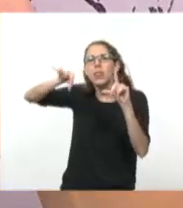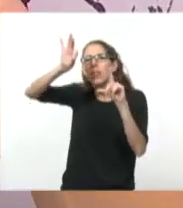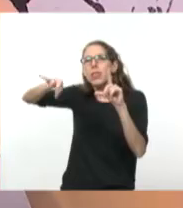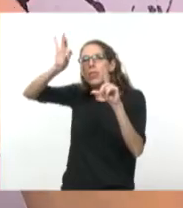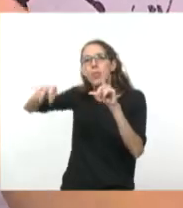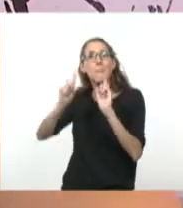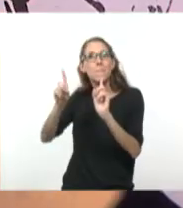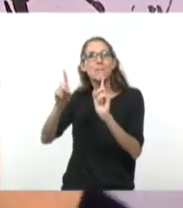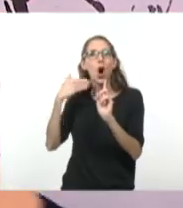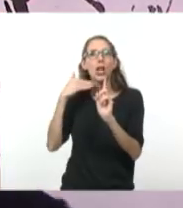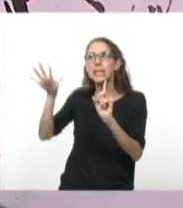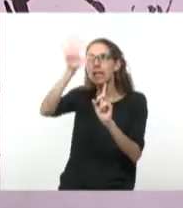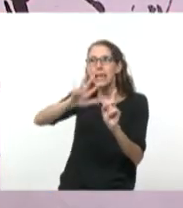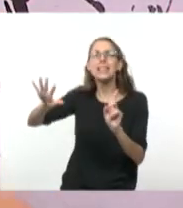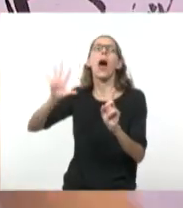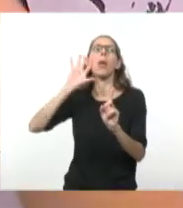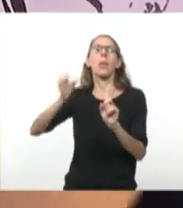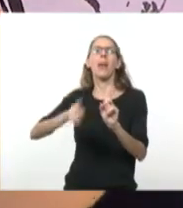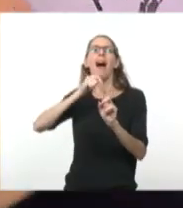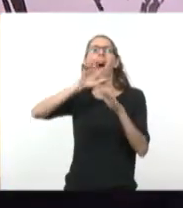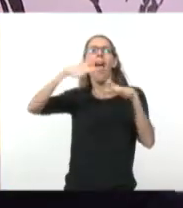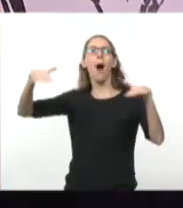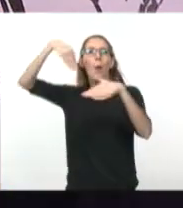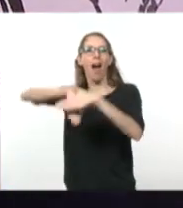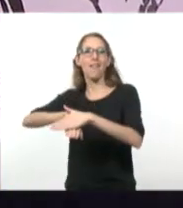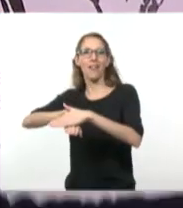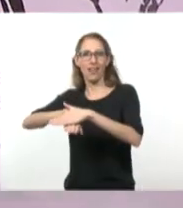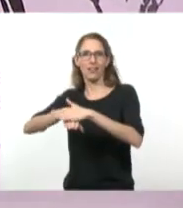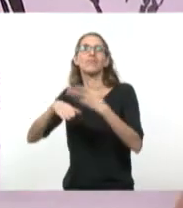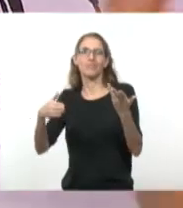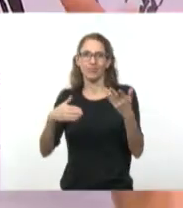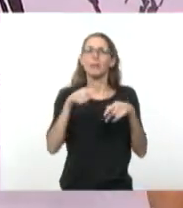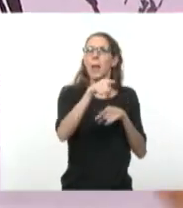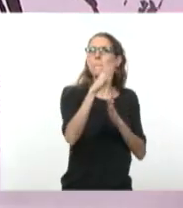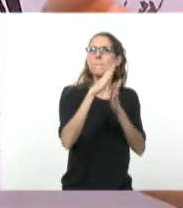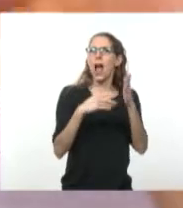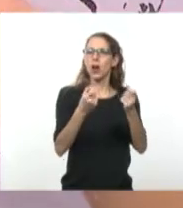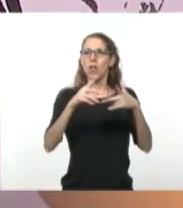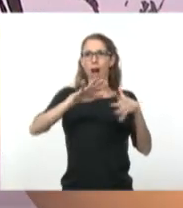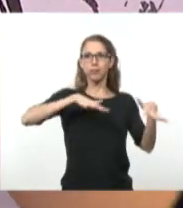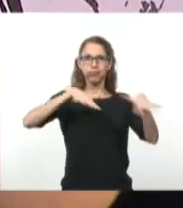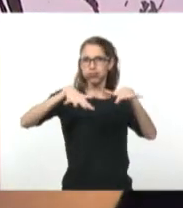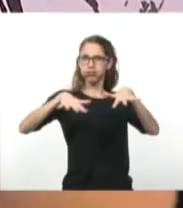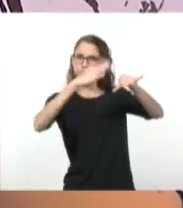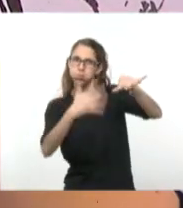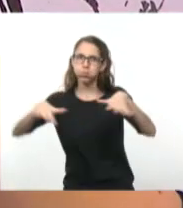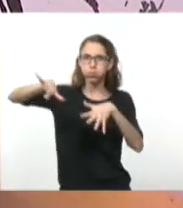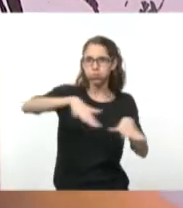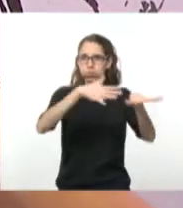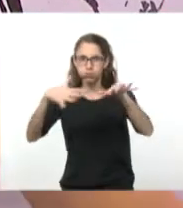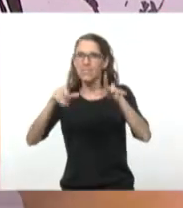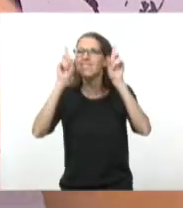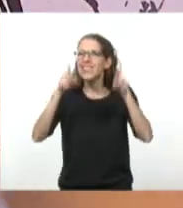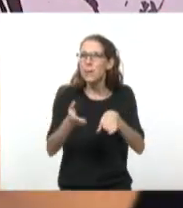y entonces el blanco nos ayuda mucho a dar movimiento. Y aparece un recurso, este recurso que decíamos de la línea,